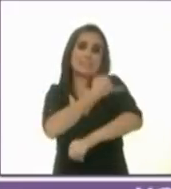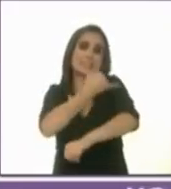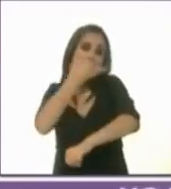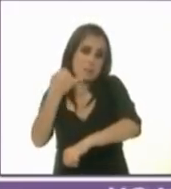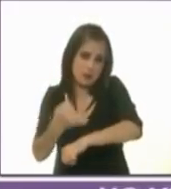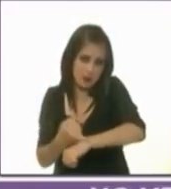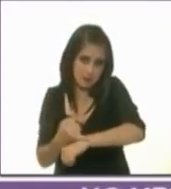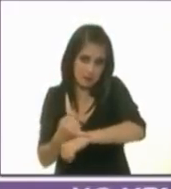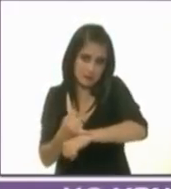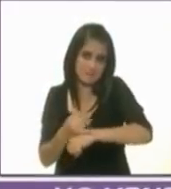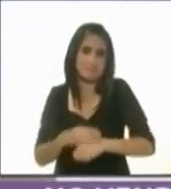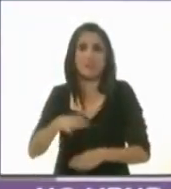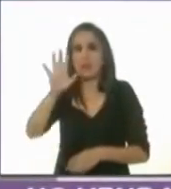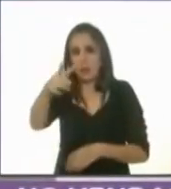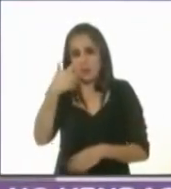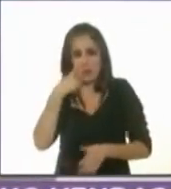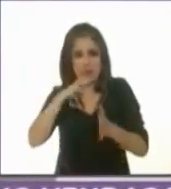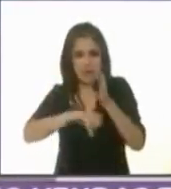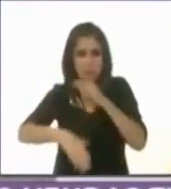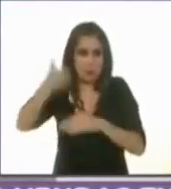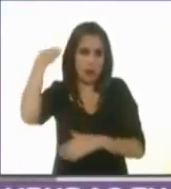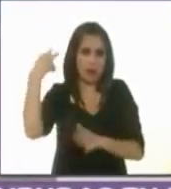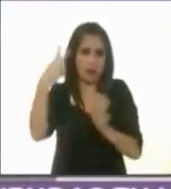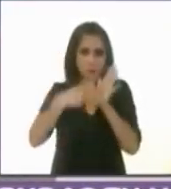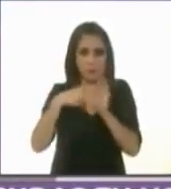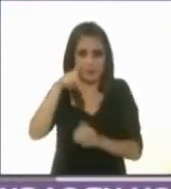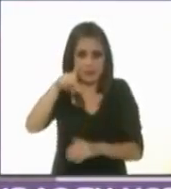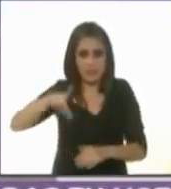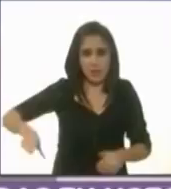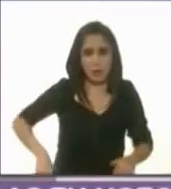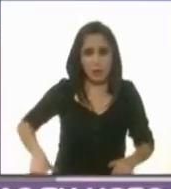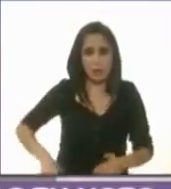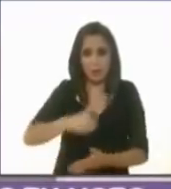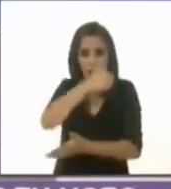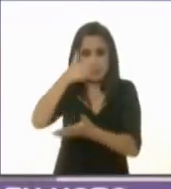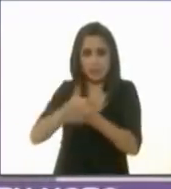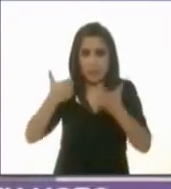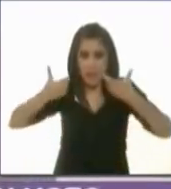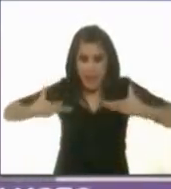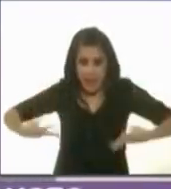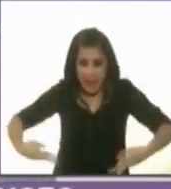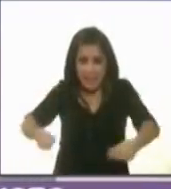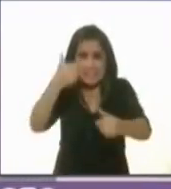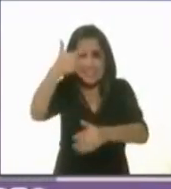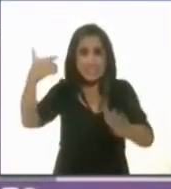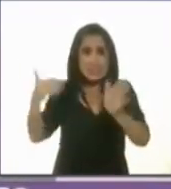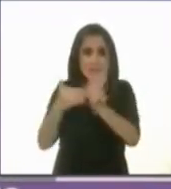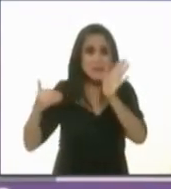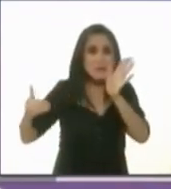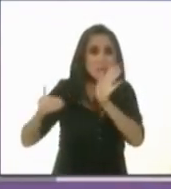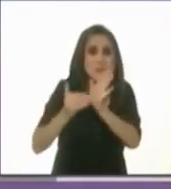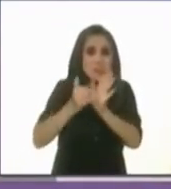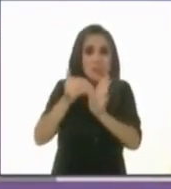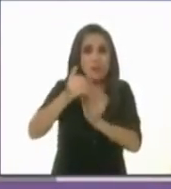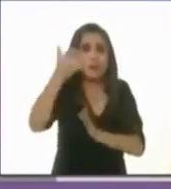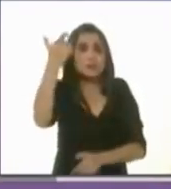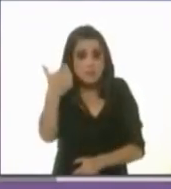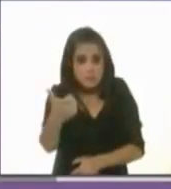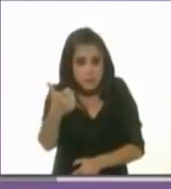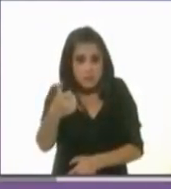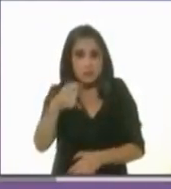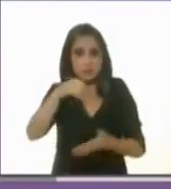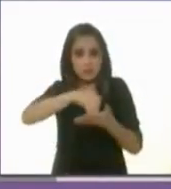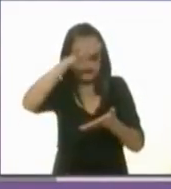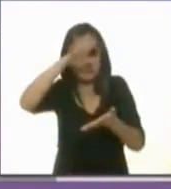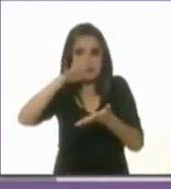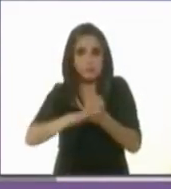Y por poner un ejemplo, en el año 2017 el gobierno de la ciudad gastó casi 7 mil millones de pesos que reporta